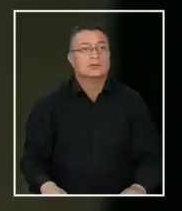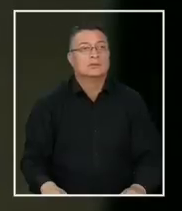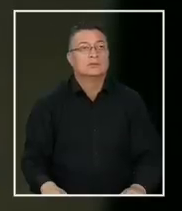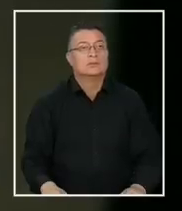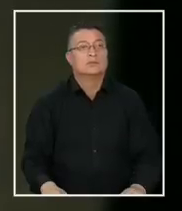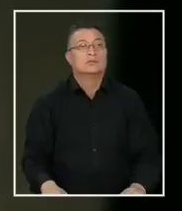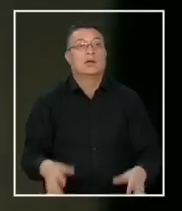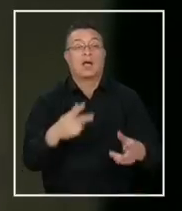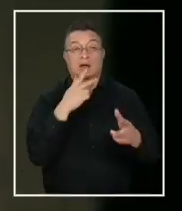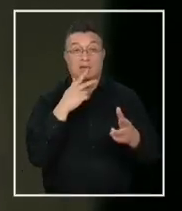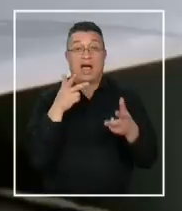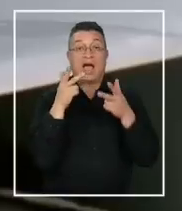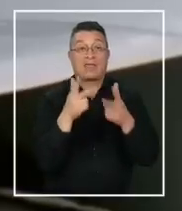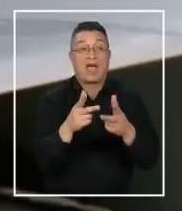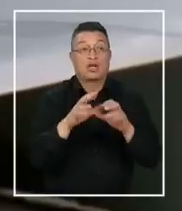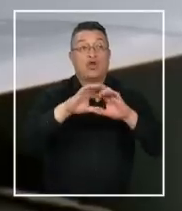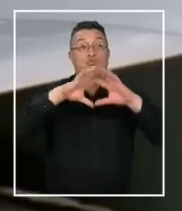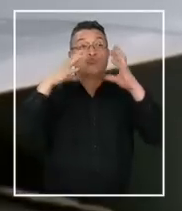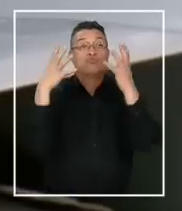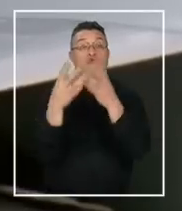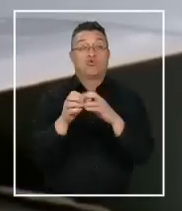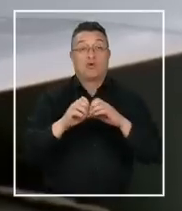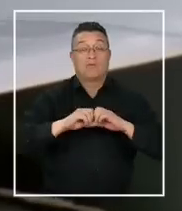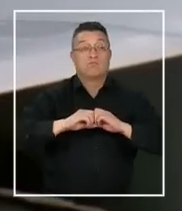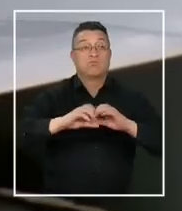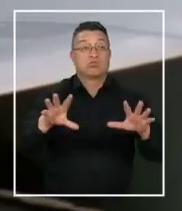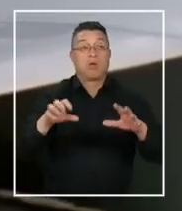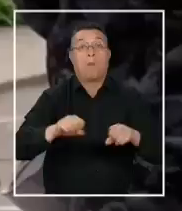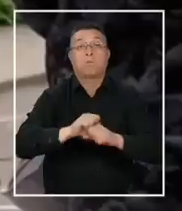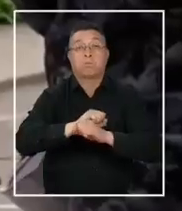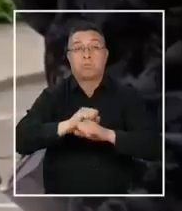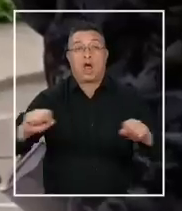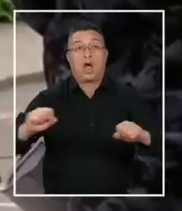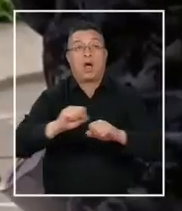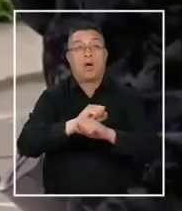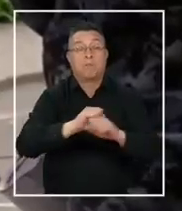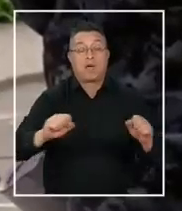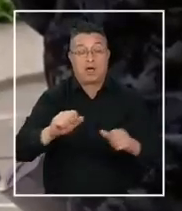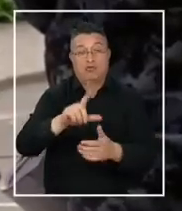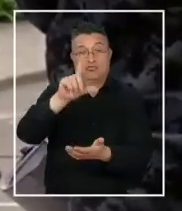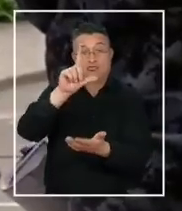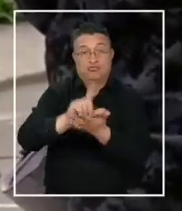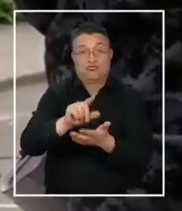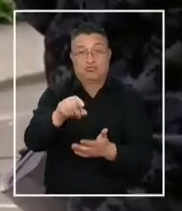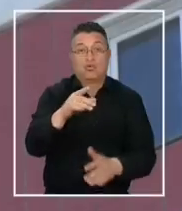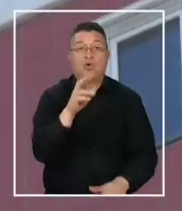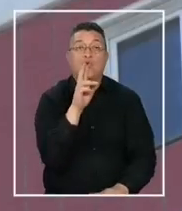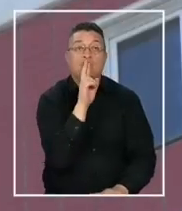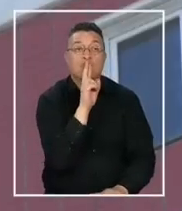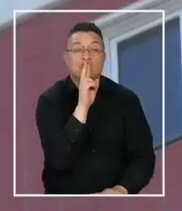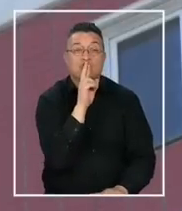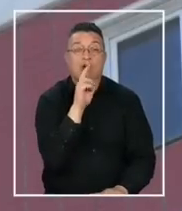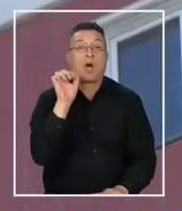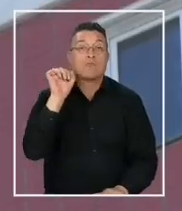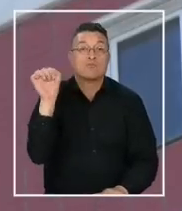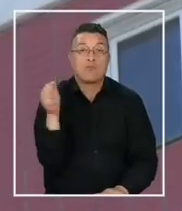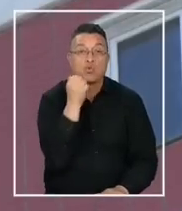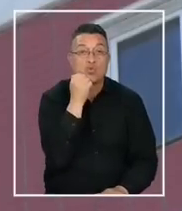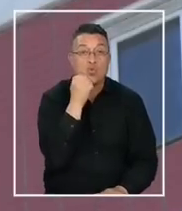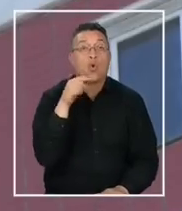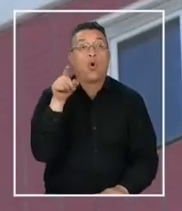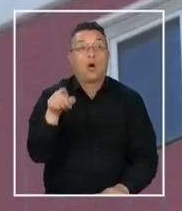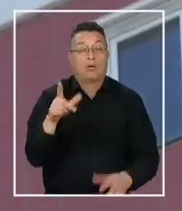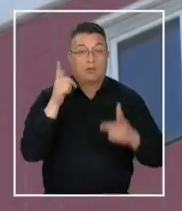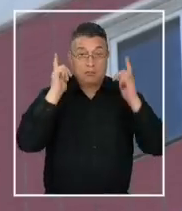El ataque dio la vuelta al mundo porque provocó explosiones en el corazón de Rusia. En Moscú sonó la